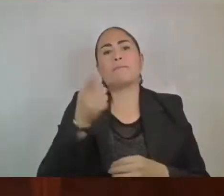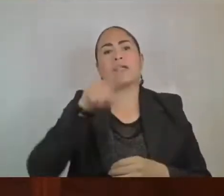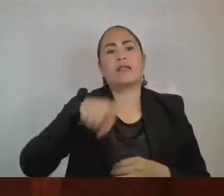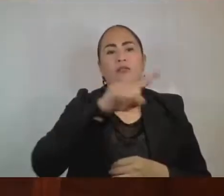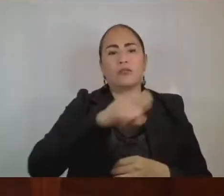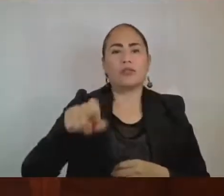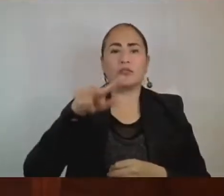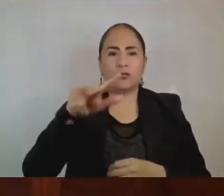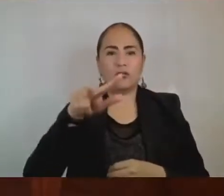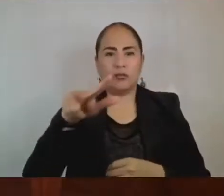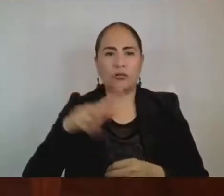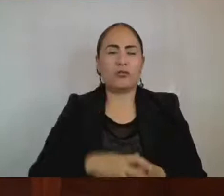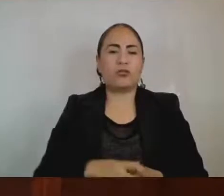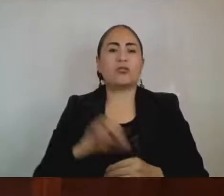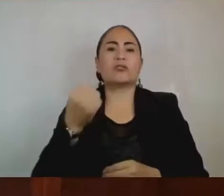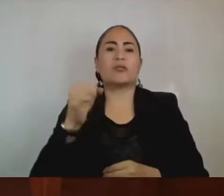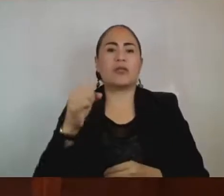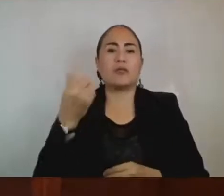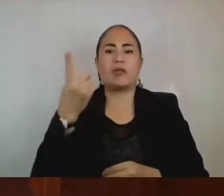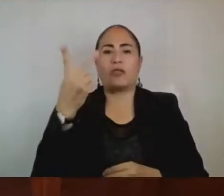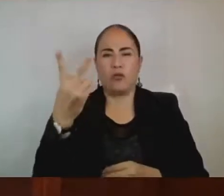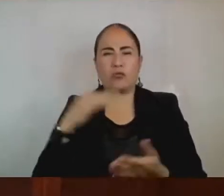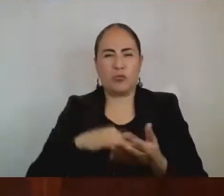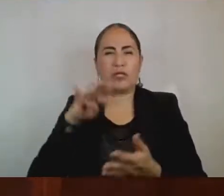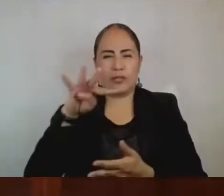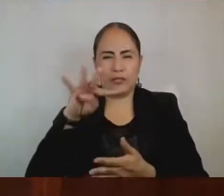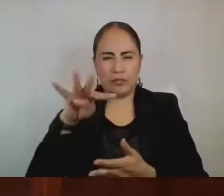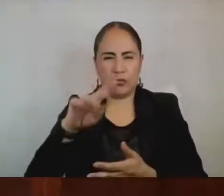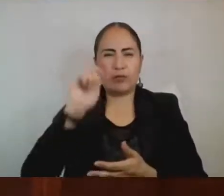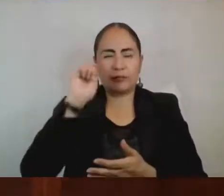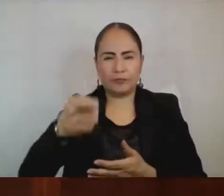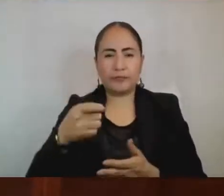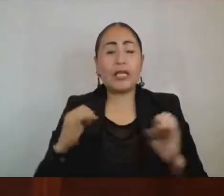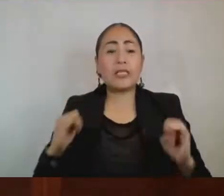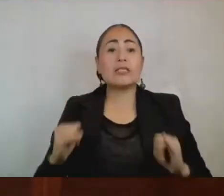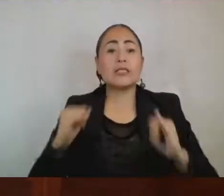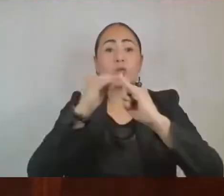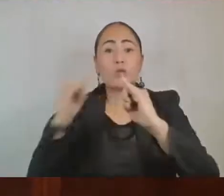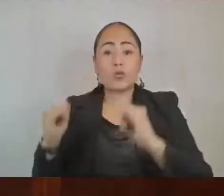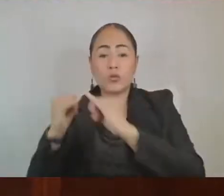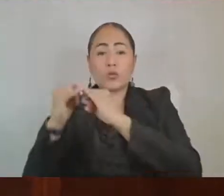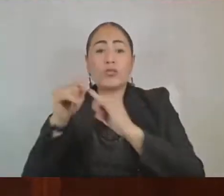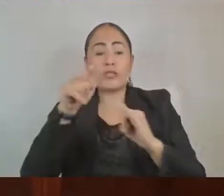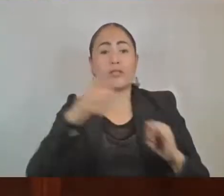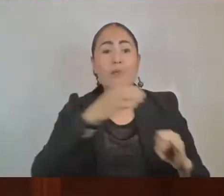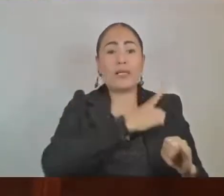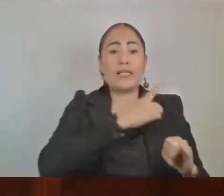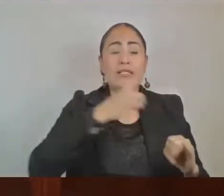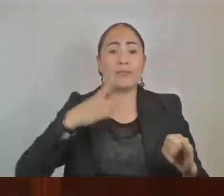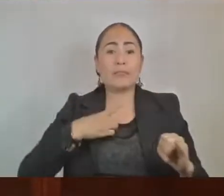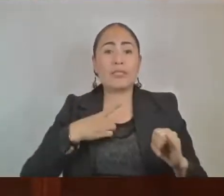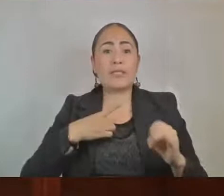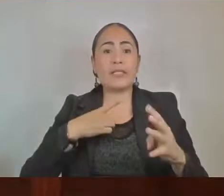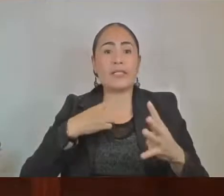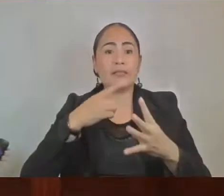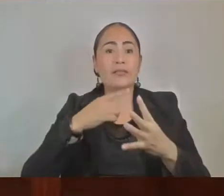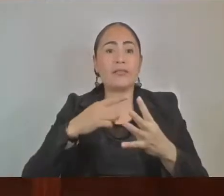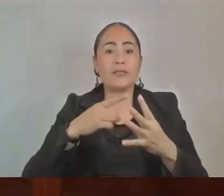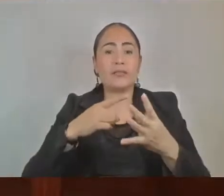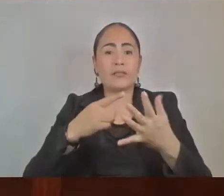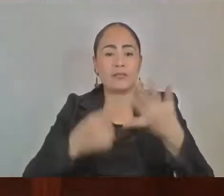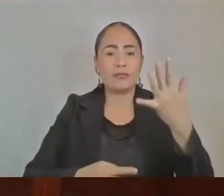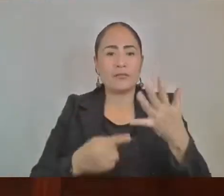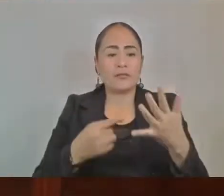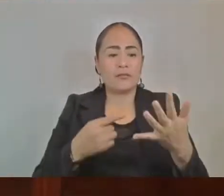2019, en donde se determinó que las instituciones que presenten adeudos por concepto de cuotas y aportaciones ante el